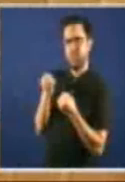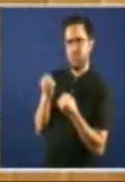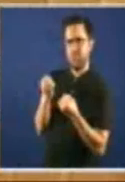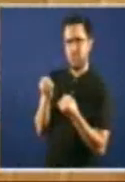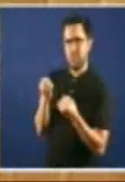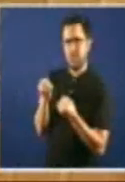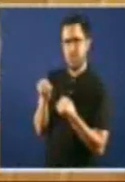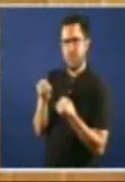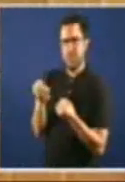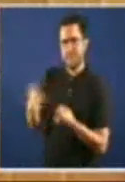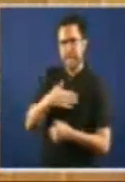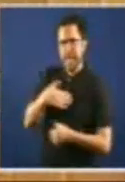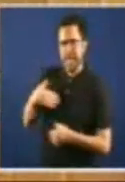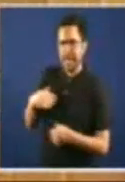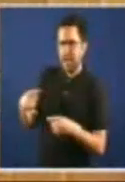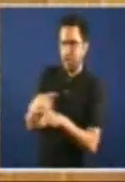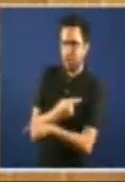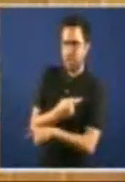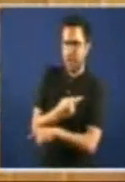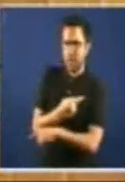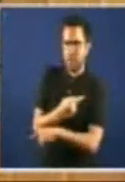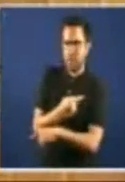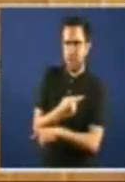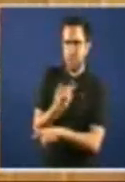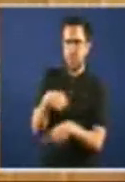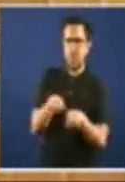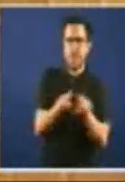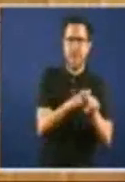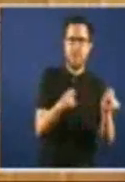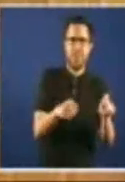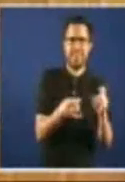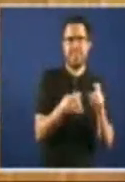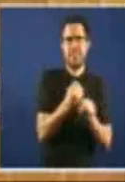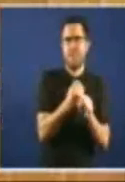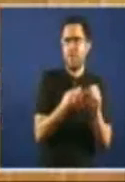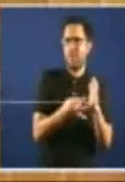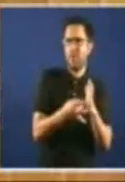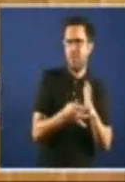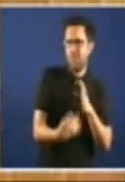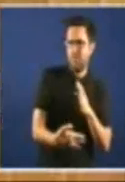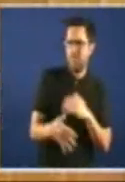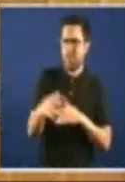E Con Salarios Que Non Sean Dignos Porque Se Receitan Estos Xa Me Dirán Por Lo Que Están Apostando Vostedes